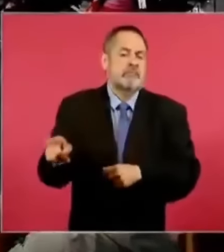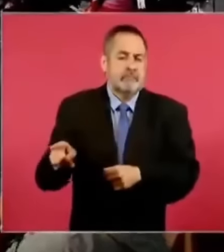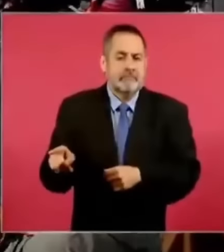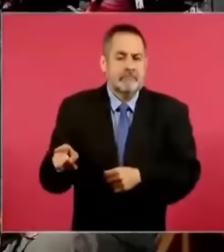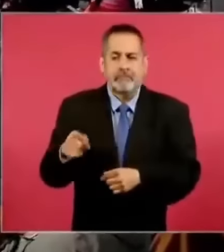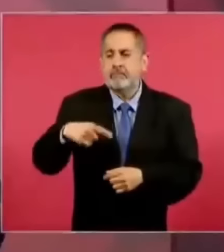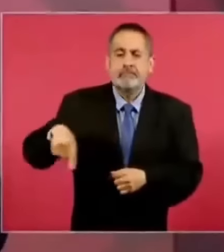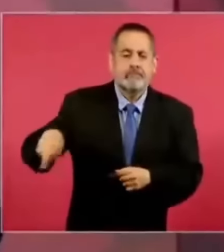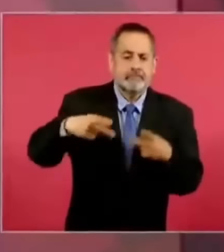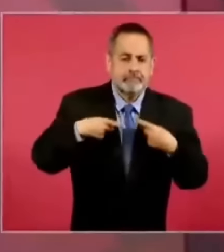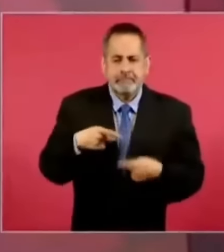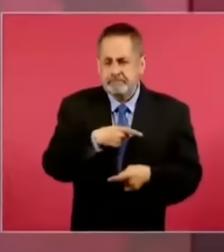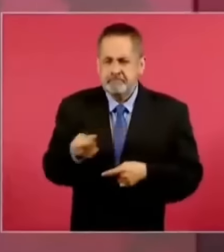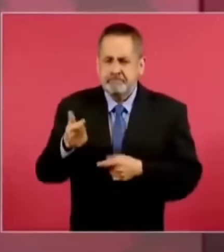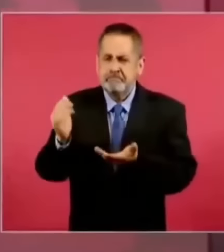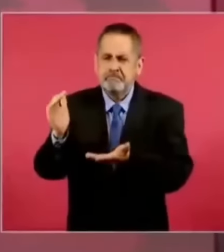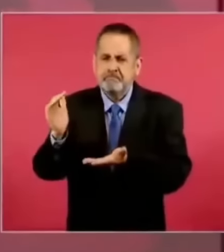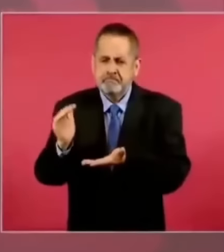pobreza, aunque sea poco.